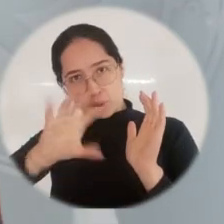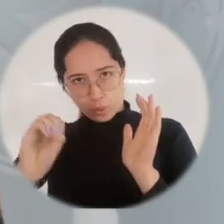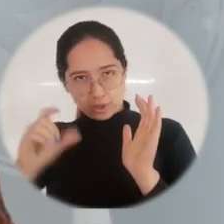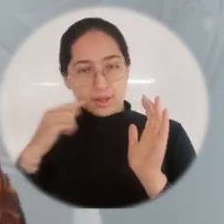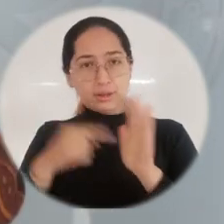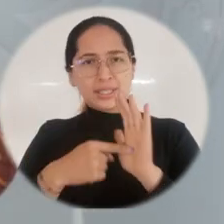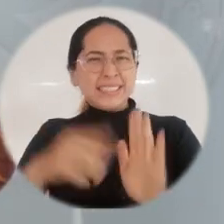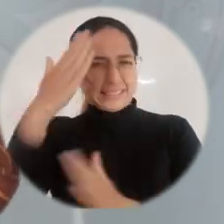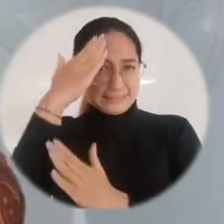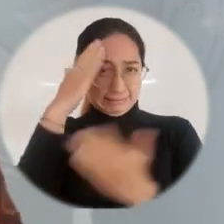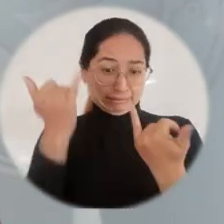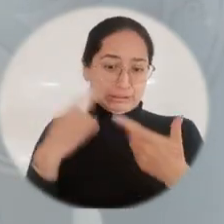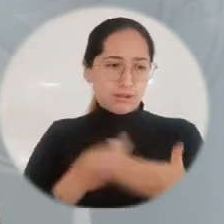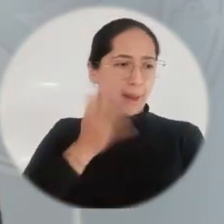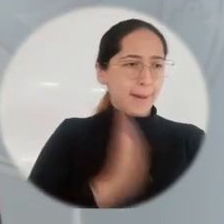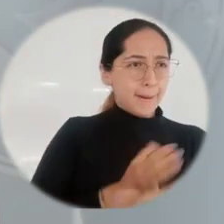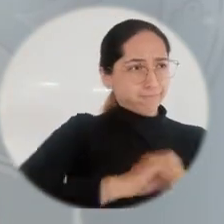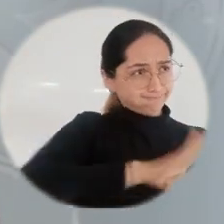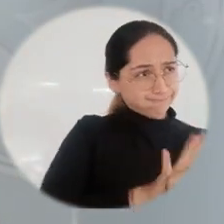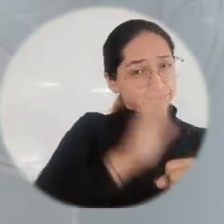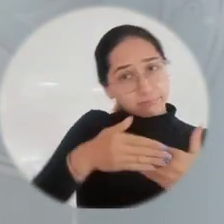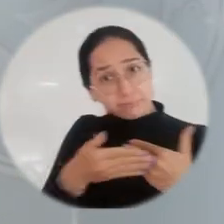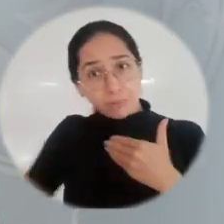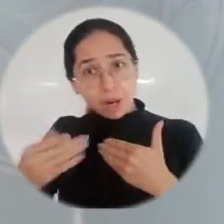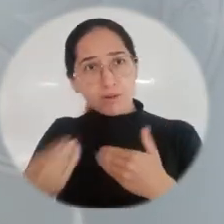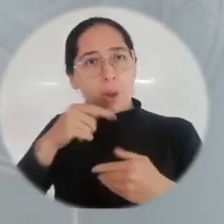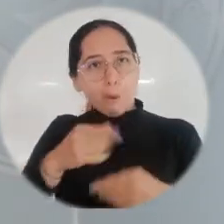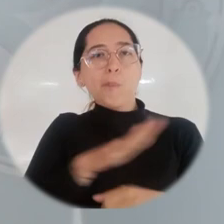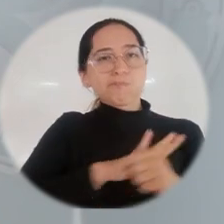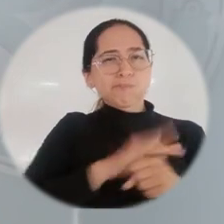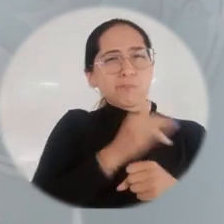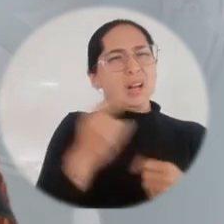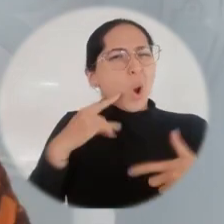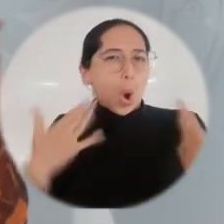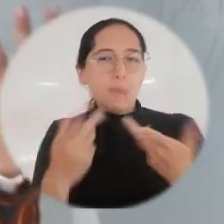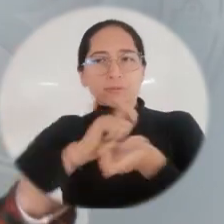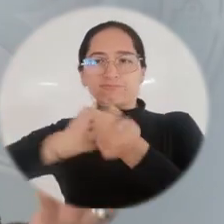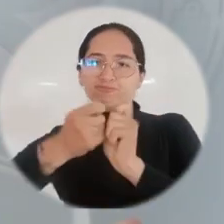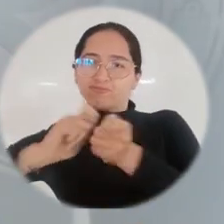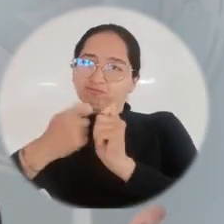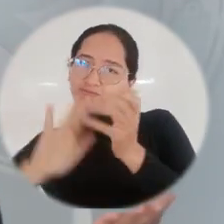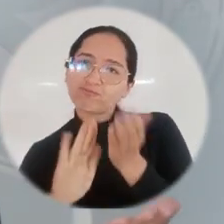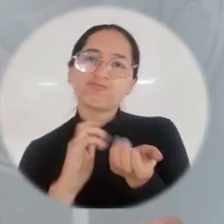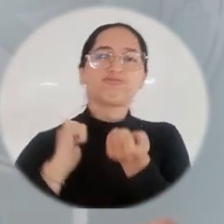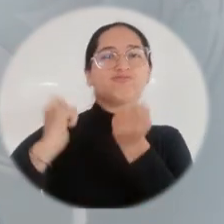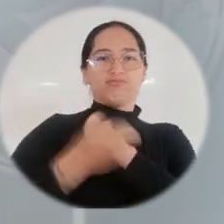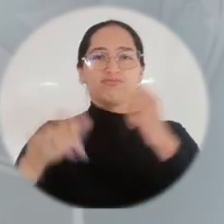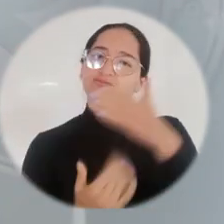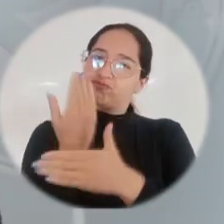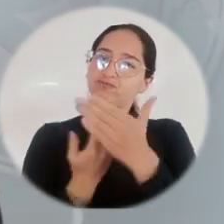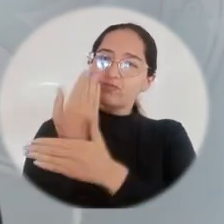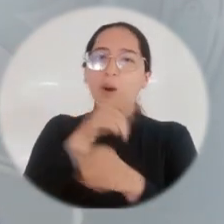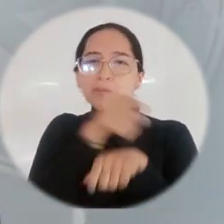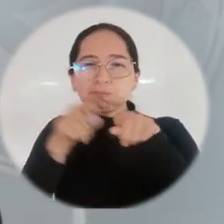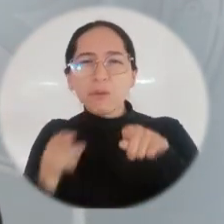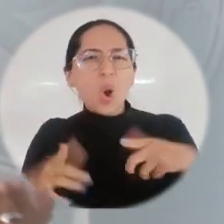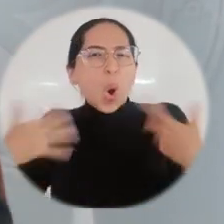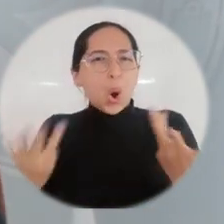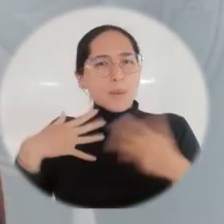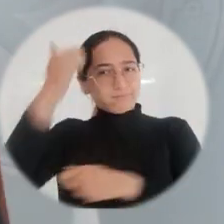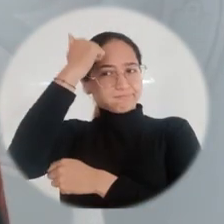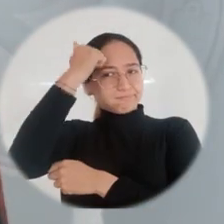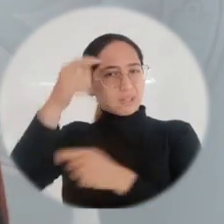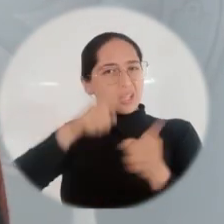pandemia y pospandemia es fundamental que la institución siga analizando esa innovación académica, curricular, modalidades